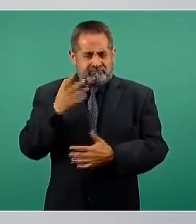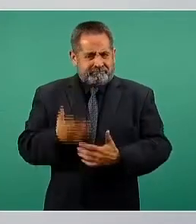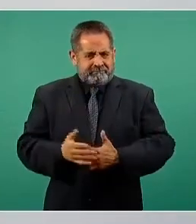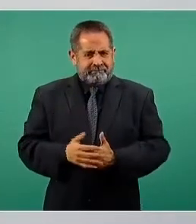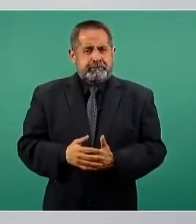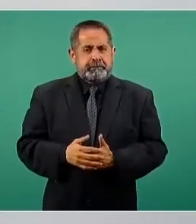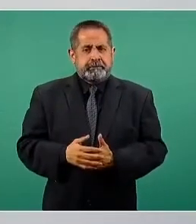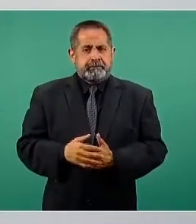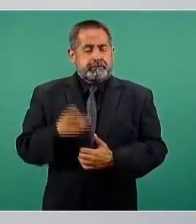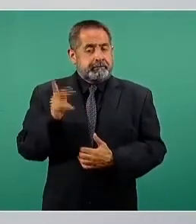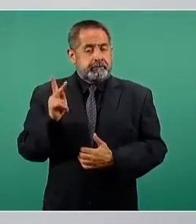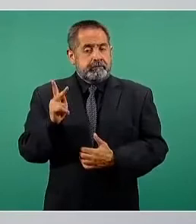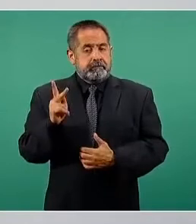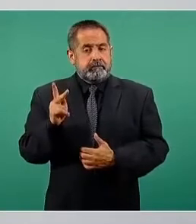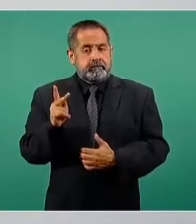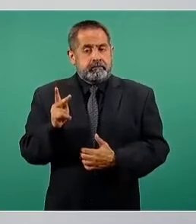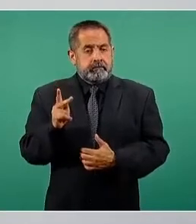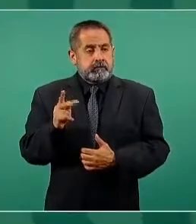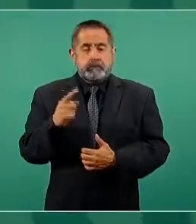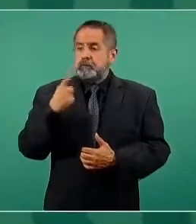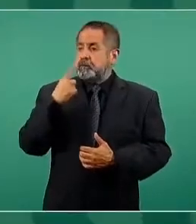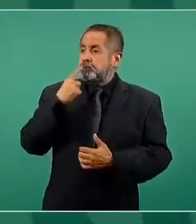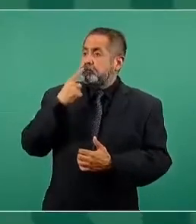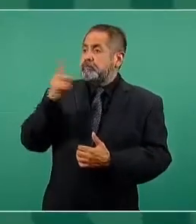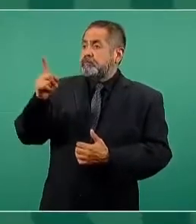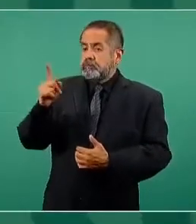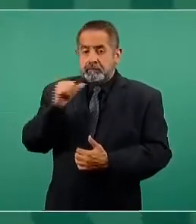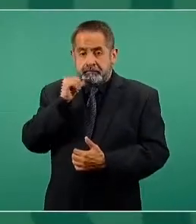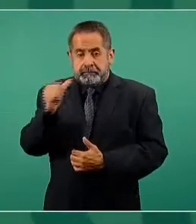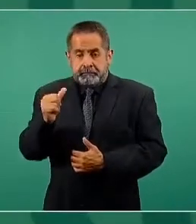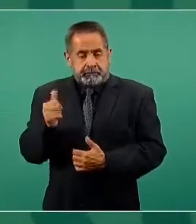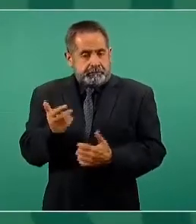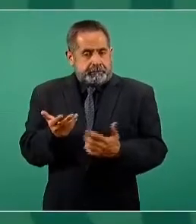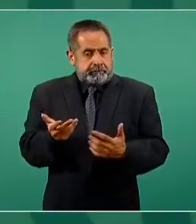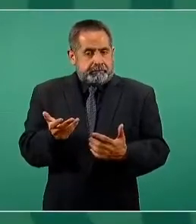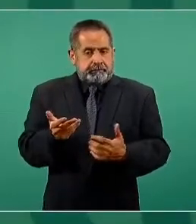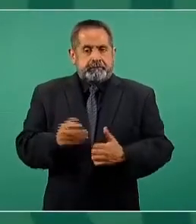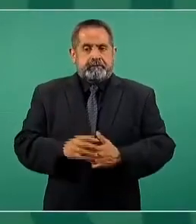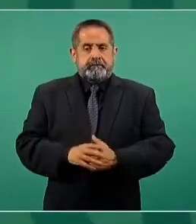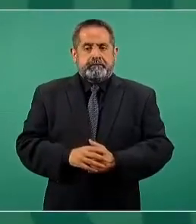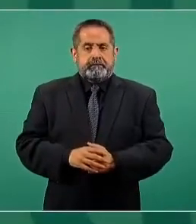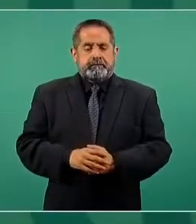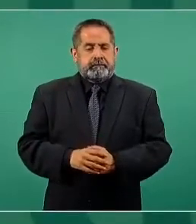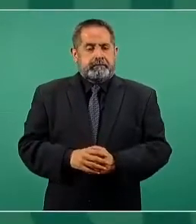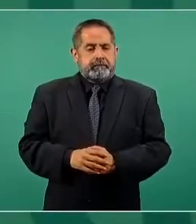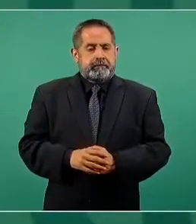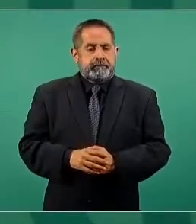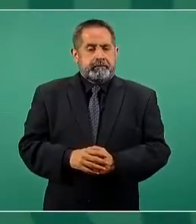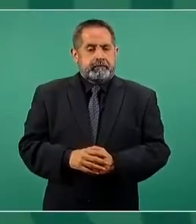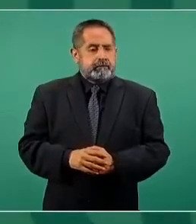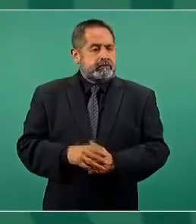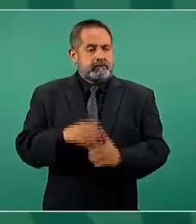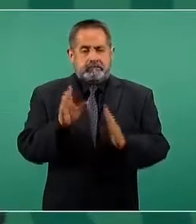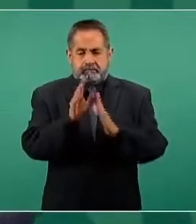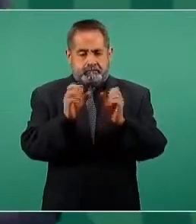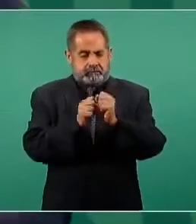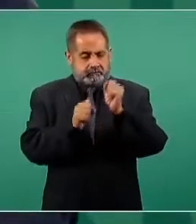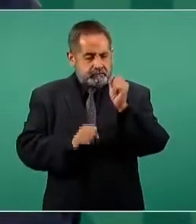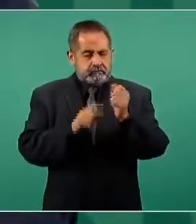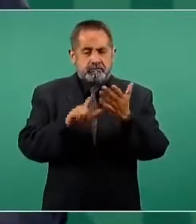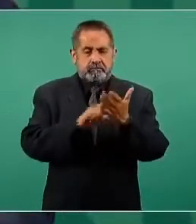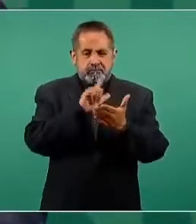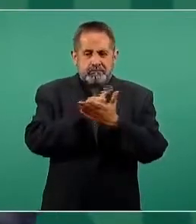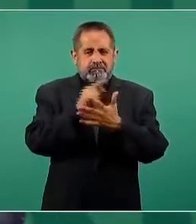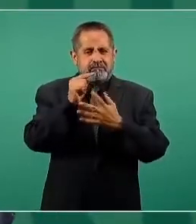Pero si no hay denuncia, pues la Constitución, las